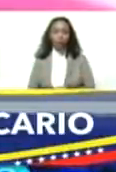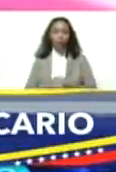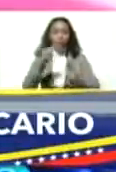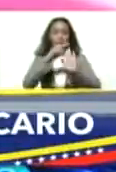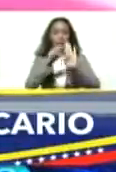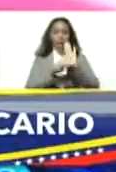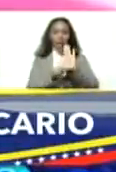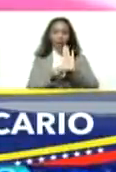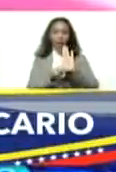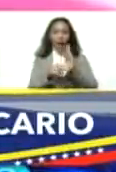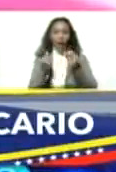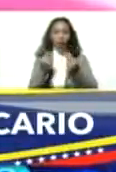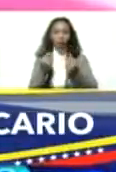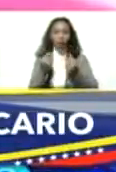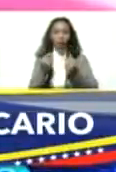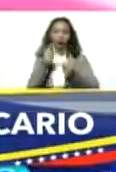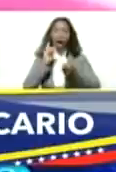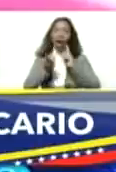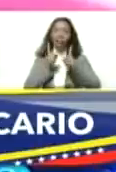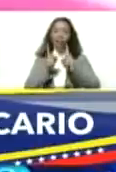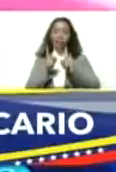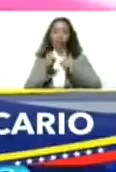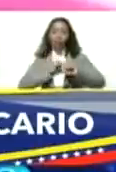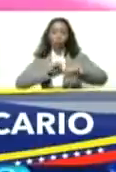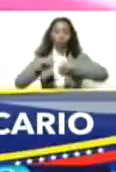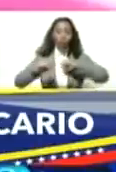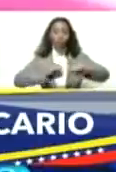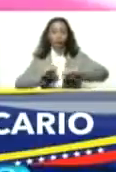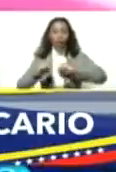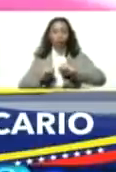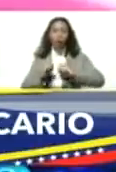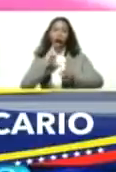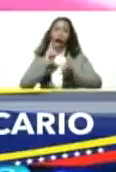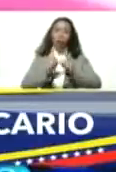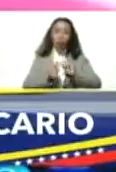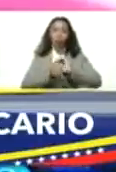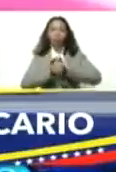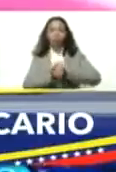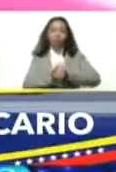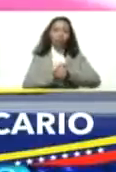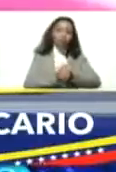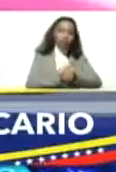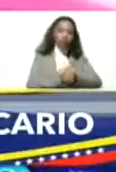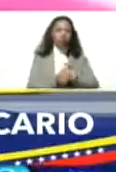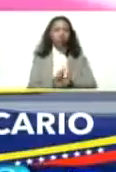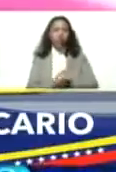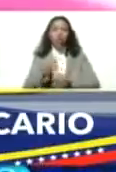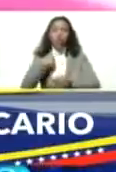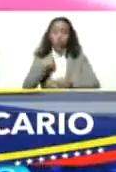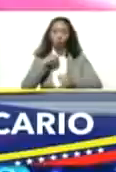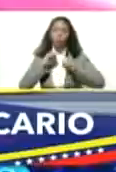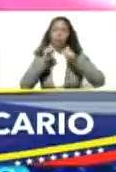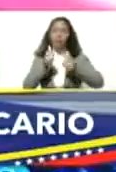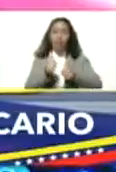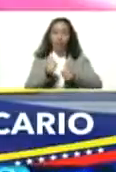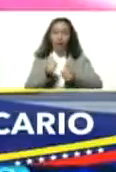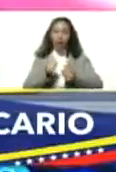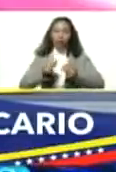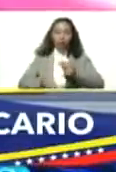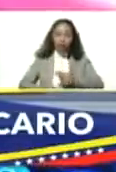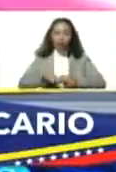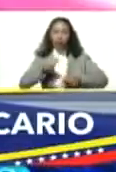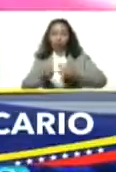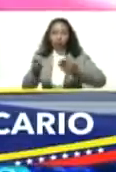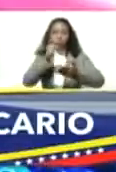económico los ritmos son a veces, bueno, más lentos. Yo empecé a construir la agenda económica